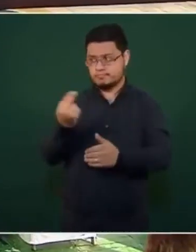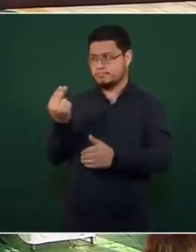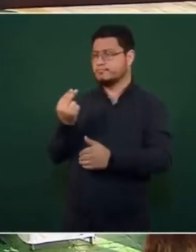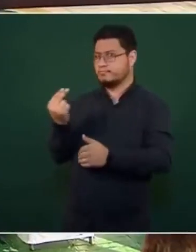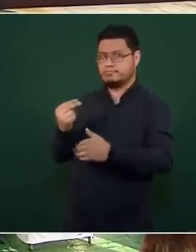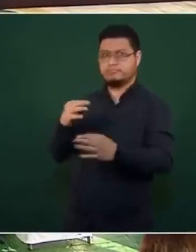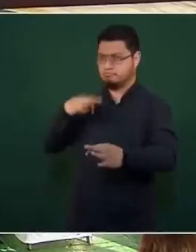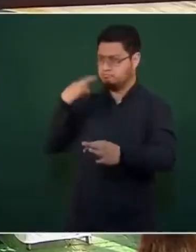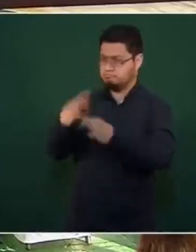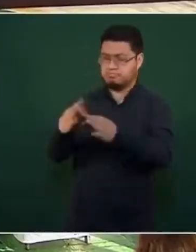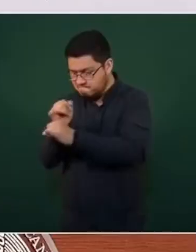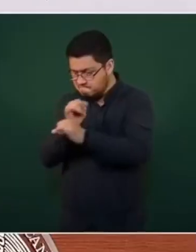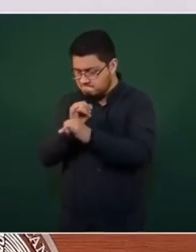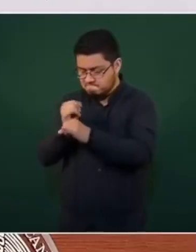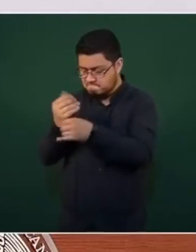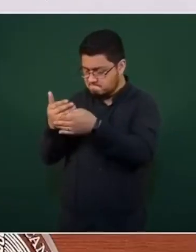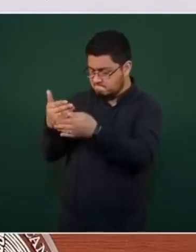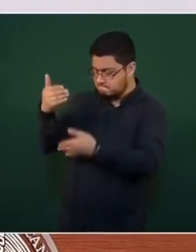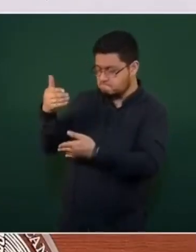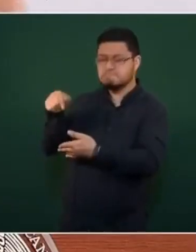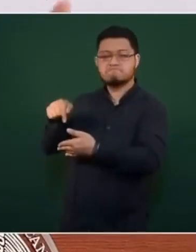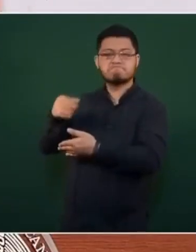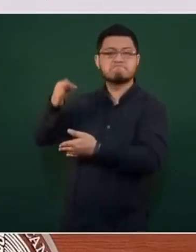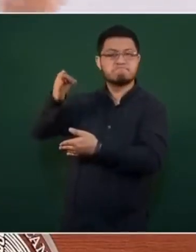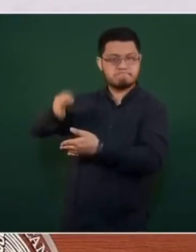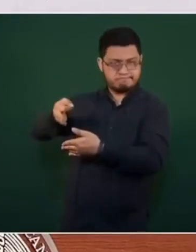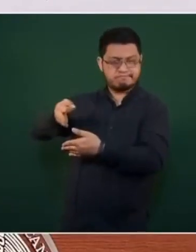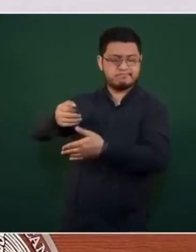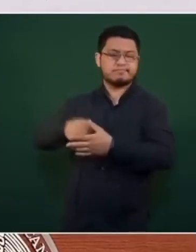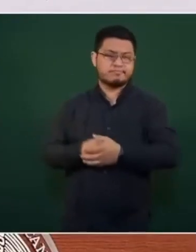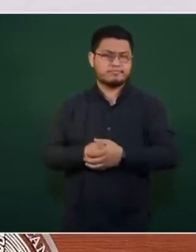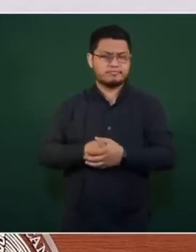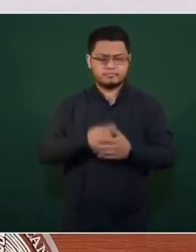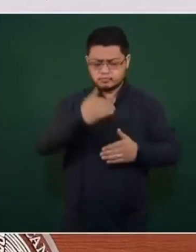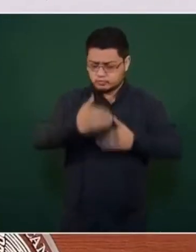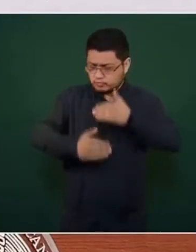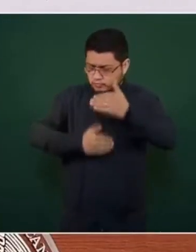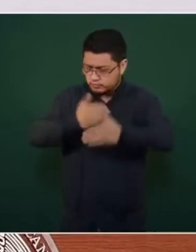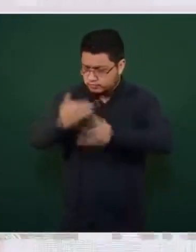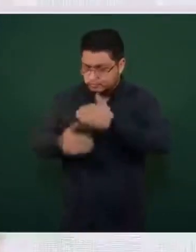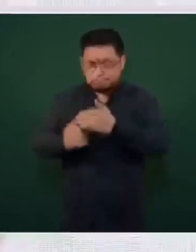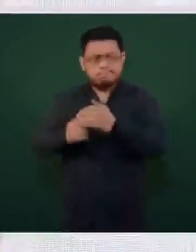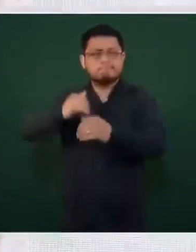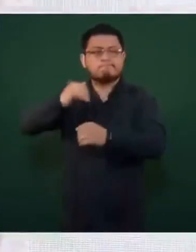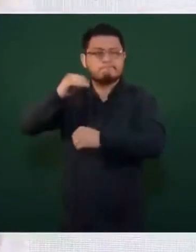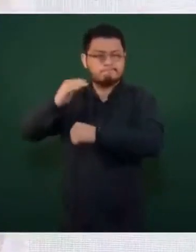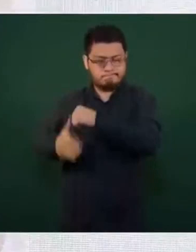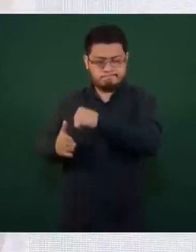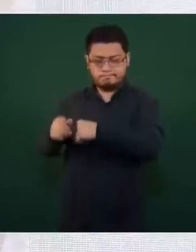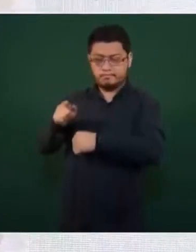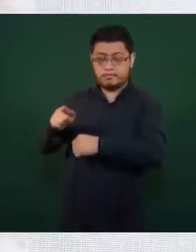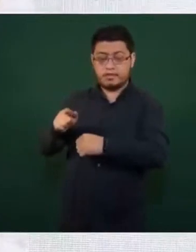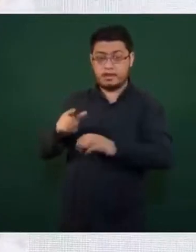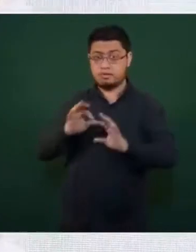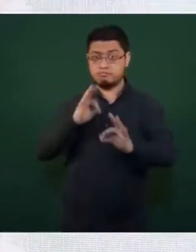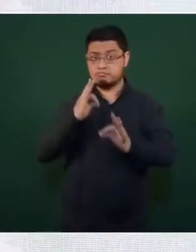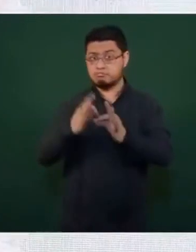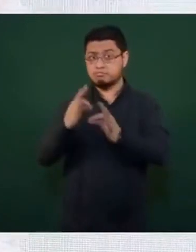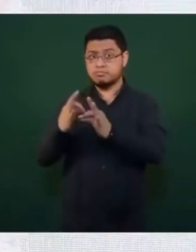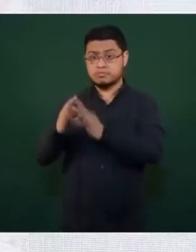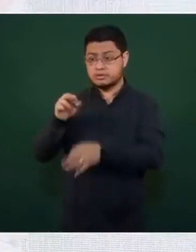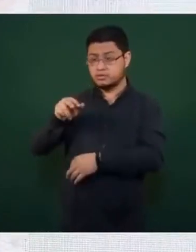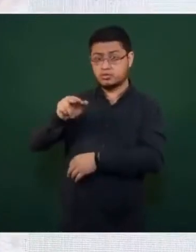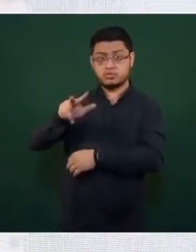la segunda dosis, tenemos que completar posteriormente la vacunación conforme las personas vayan cumpliendo 18